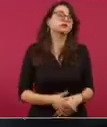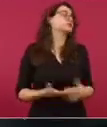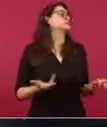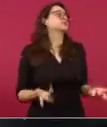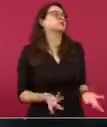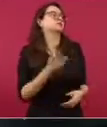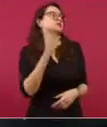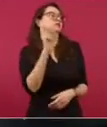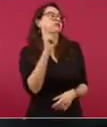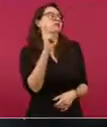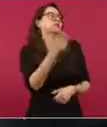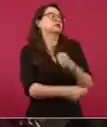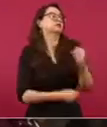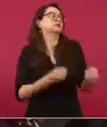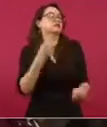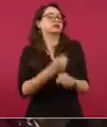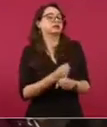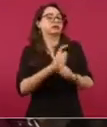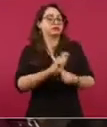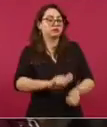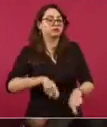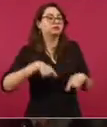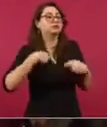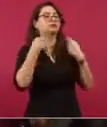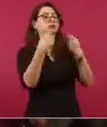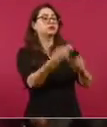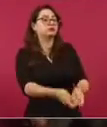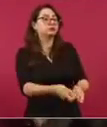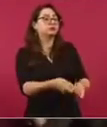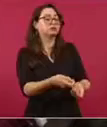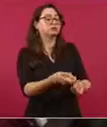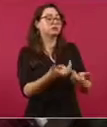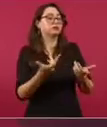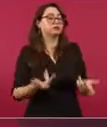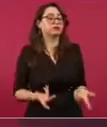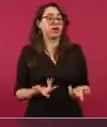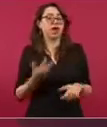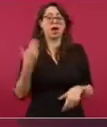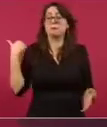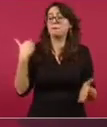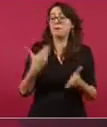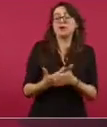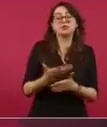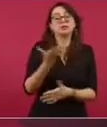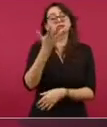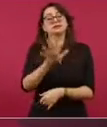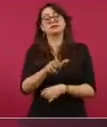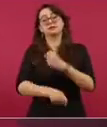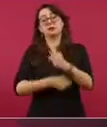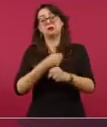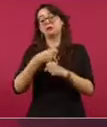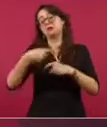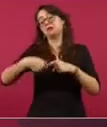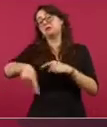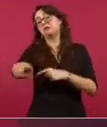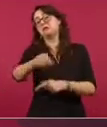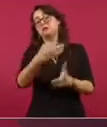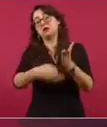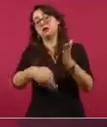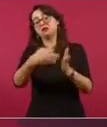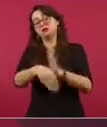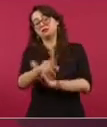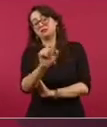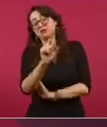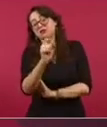años. Sí, entonces hay que revisarla, hay que verlo, y ahorrar